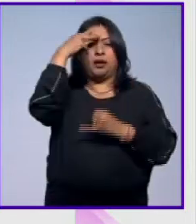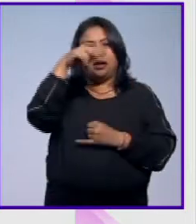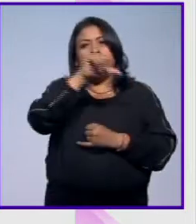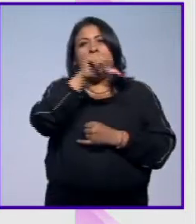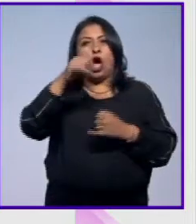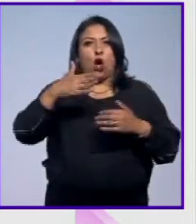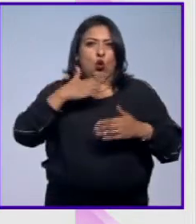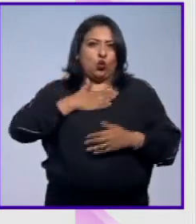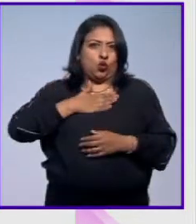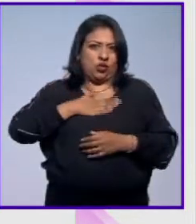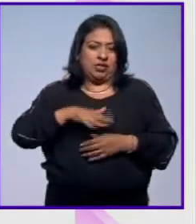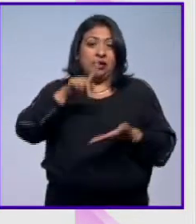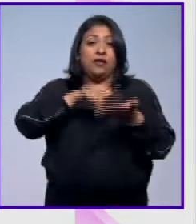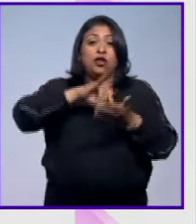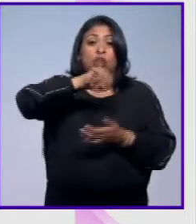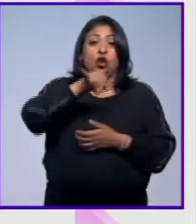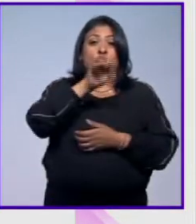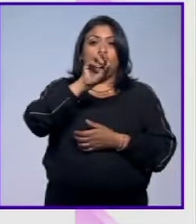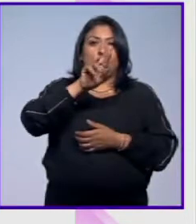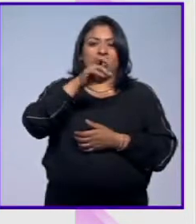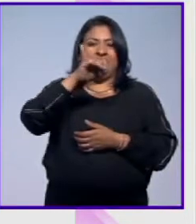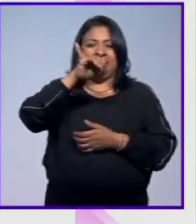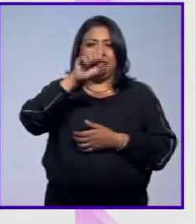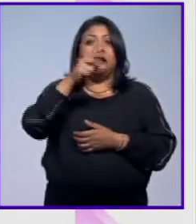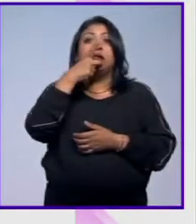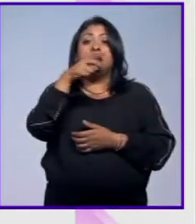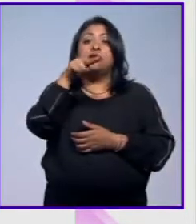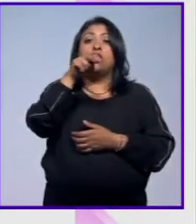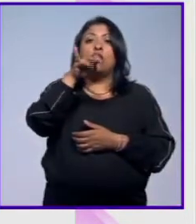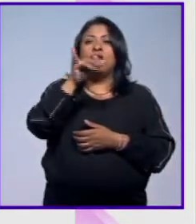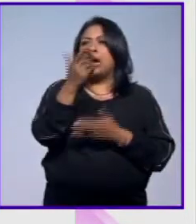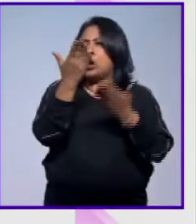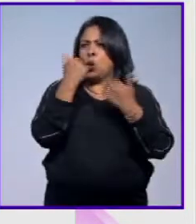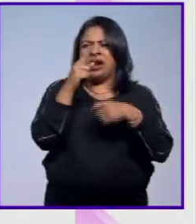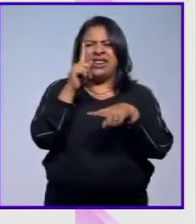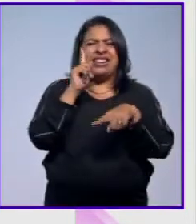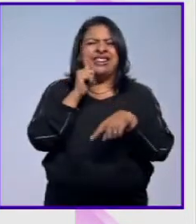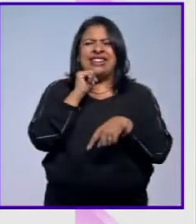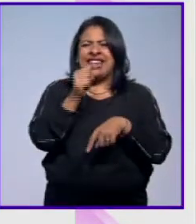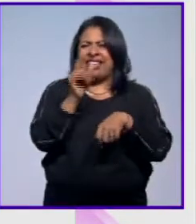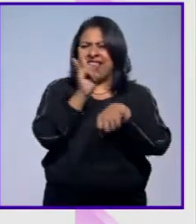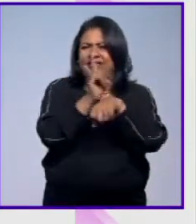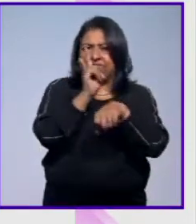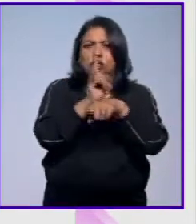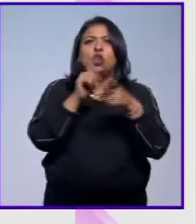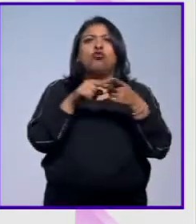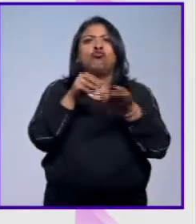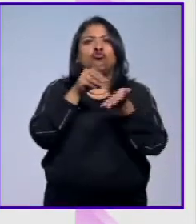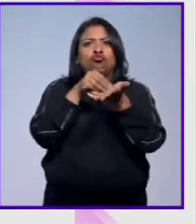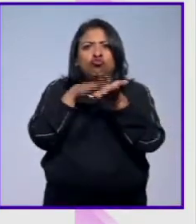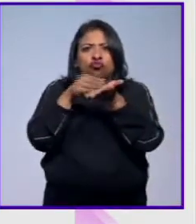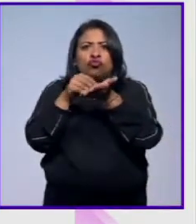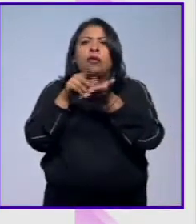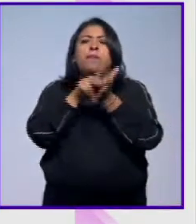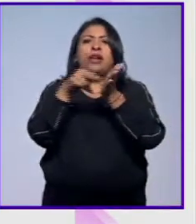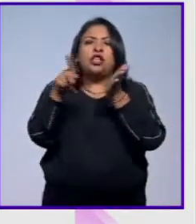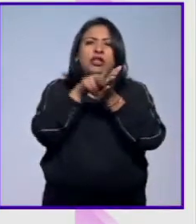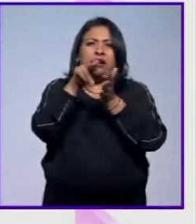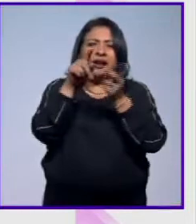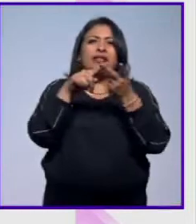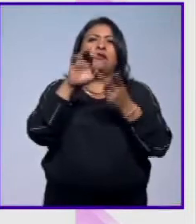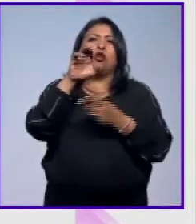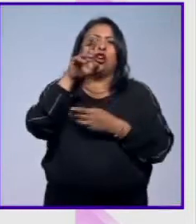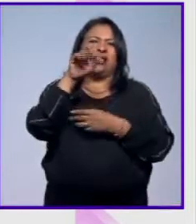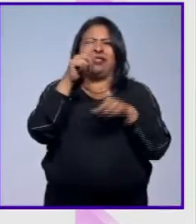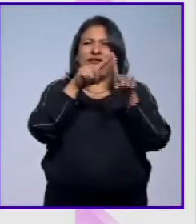para la Justicia en donde Jorge Islas lo definió como novela sin ficción, novela documental, periodismo narrativo y crónica